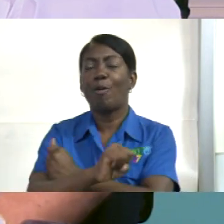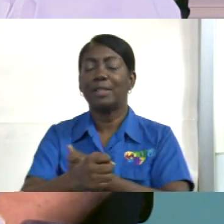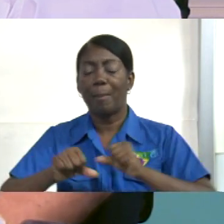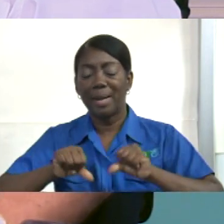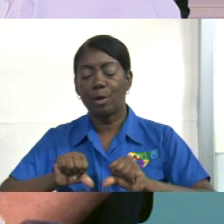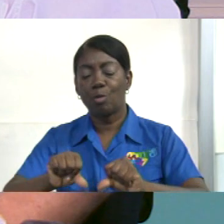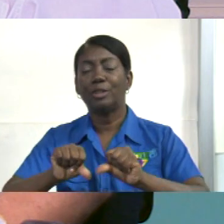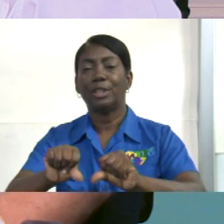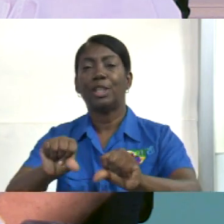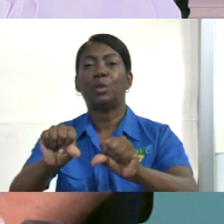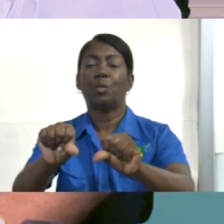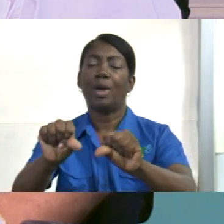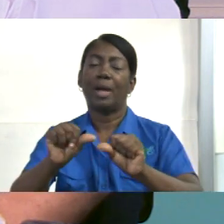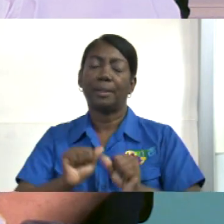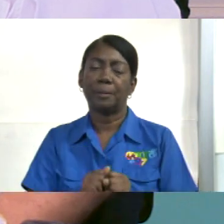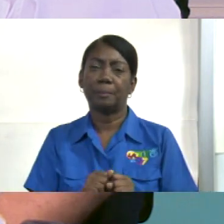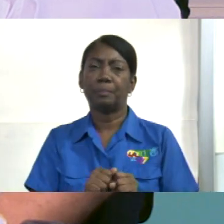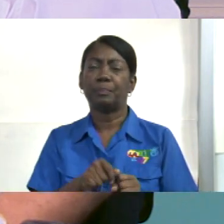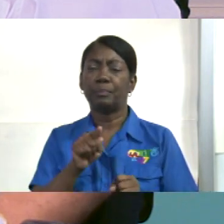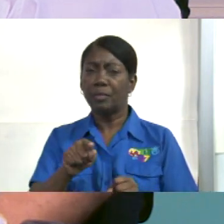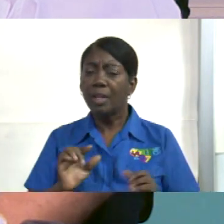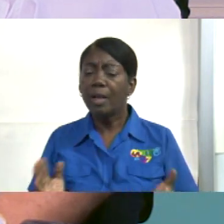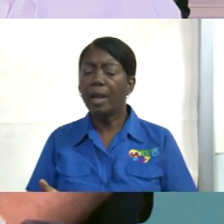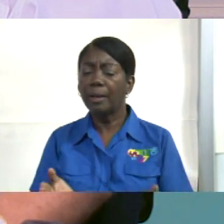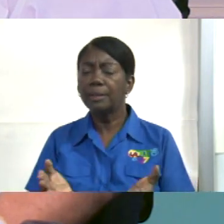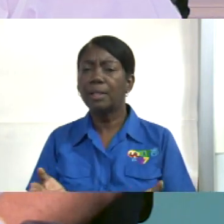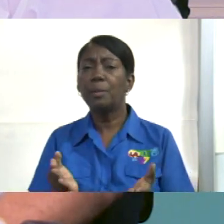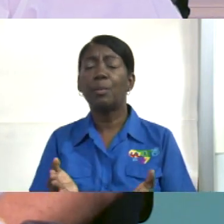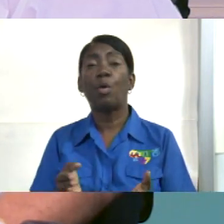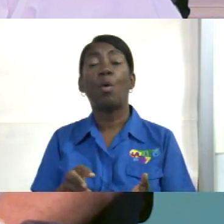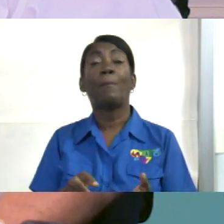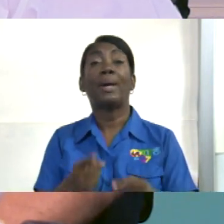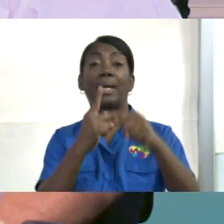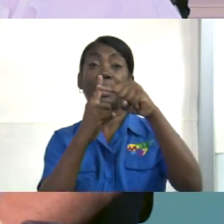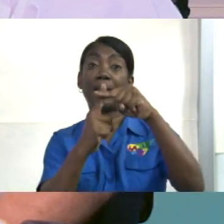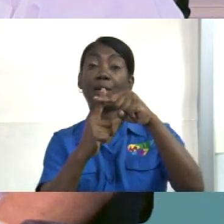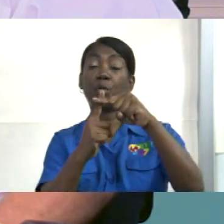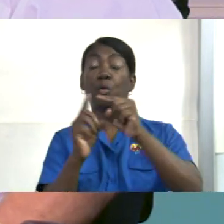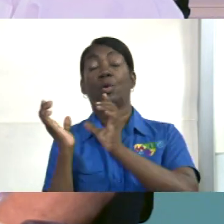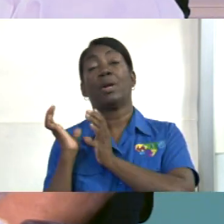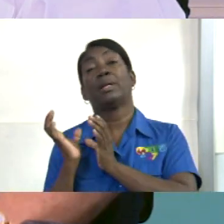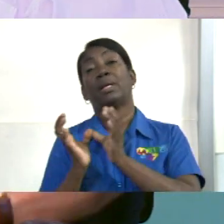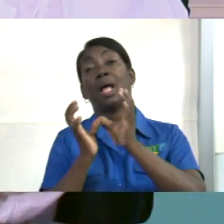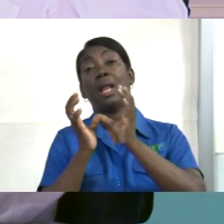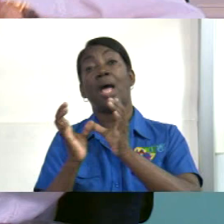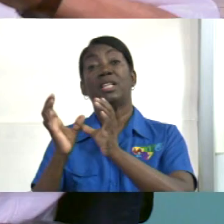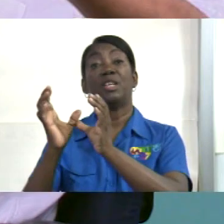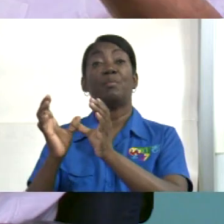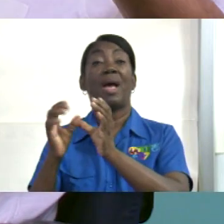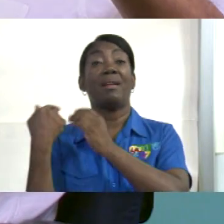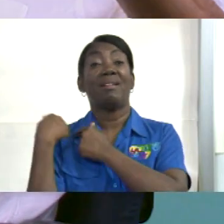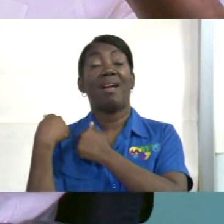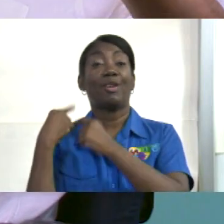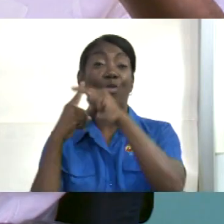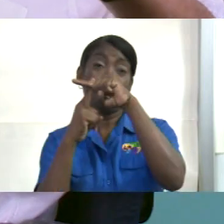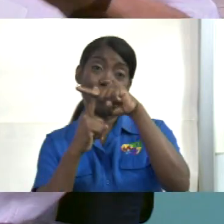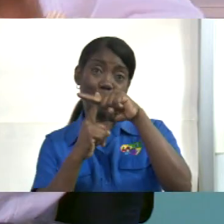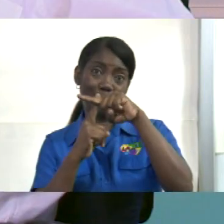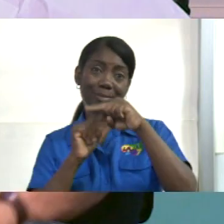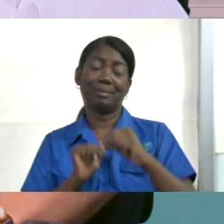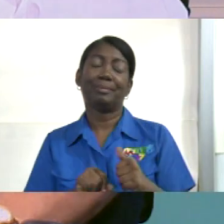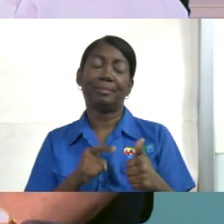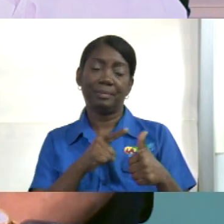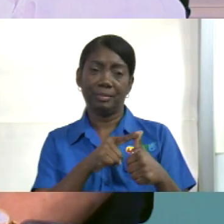ayuda a cargar la cruz muy bien bueno eso para